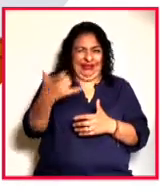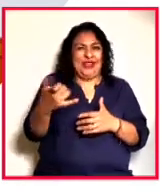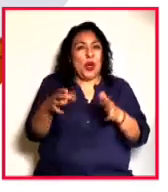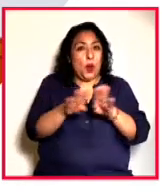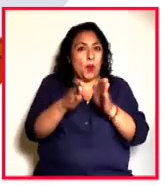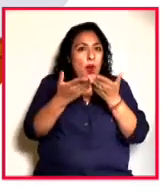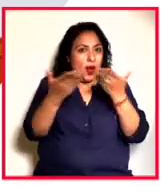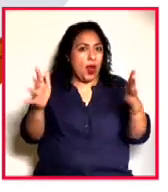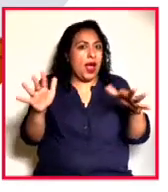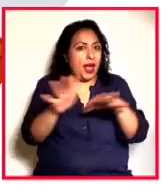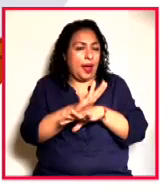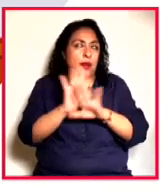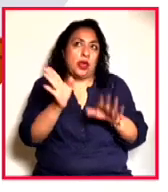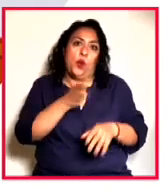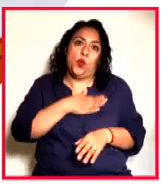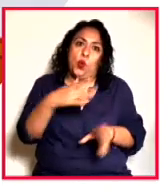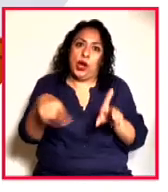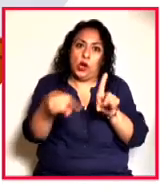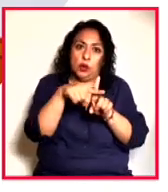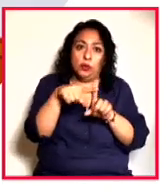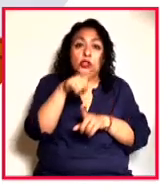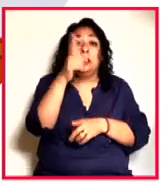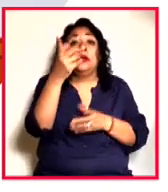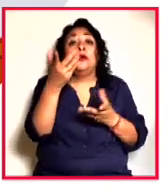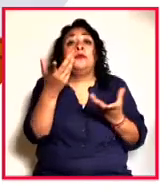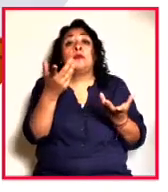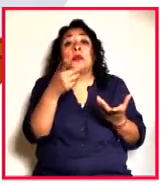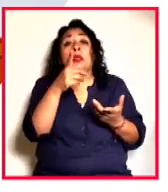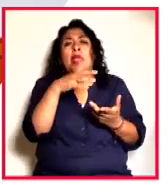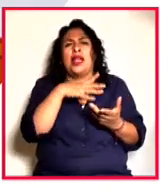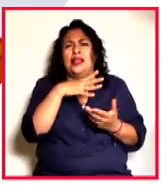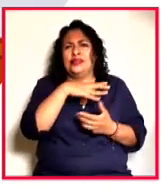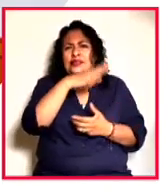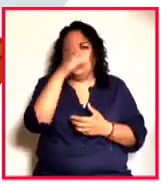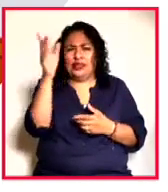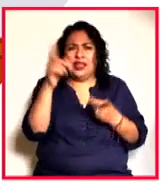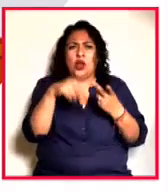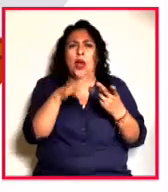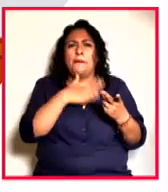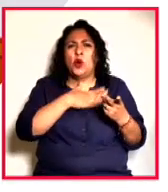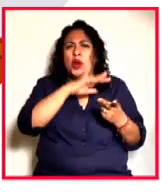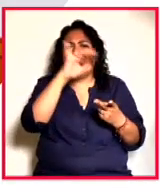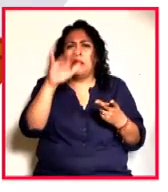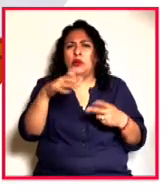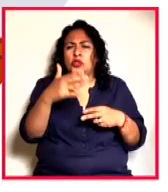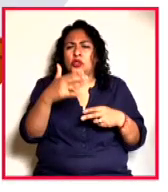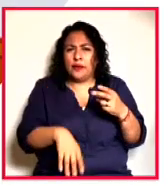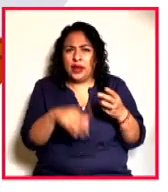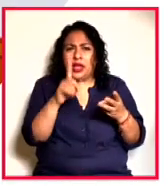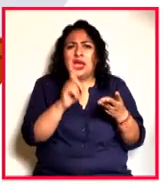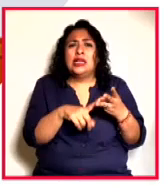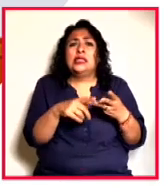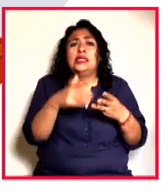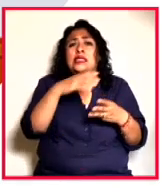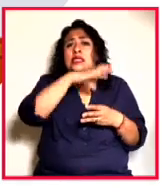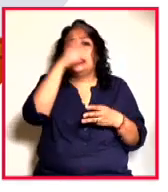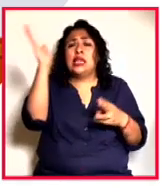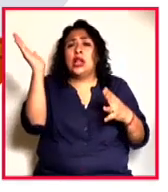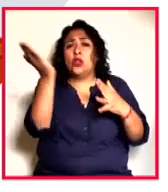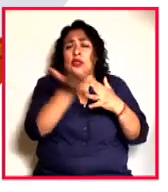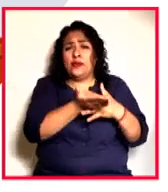cambiado, afortunadamente. Mil Nubes de Paz cerca en el cielo, amor jamás acabarás de ser amor. El cielo dividido,